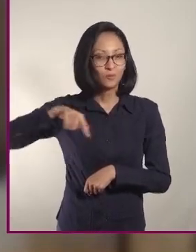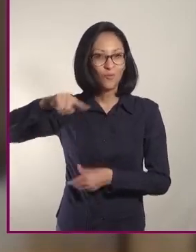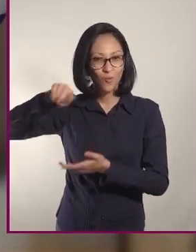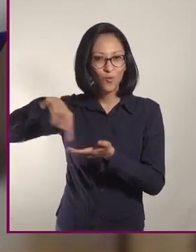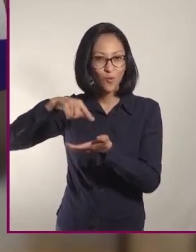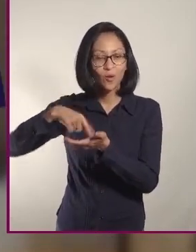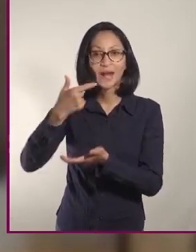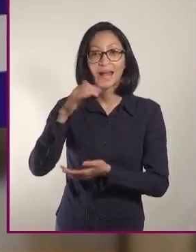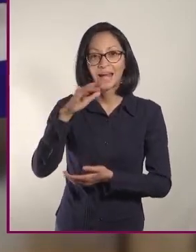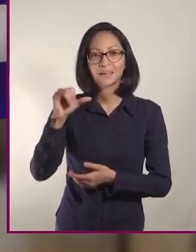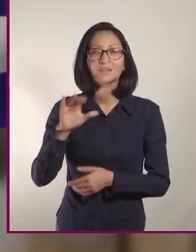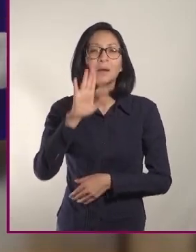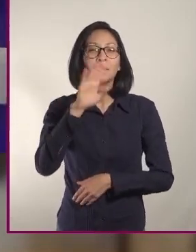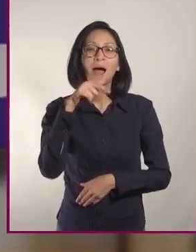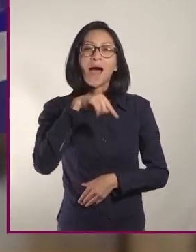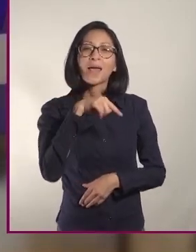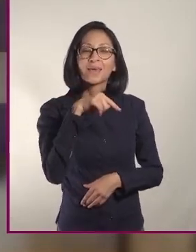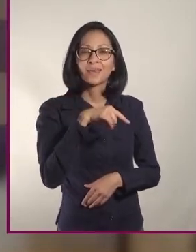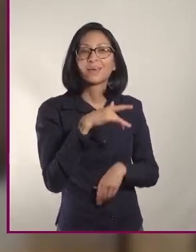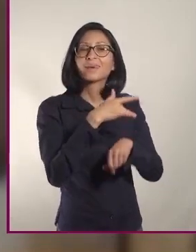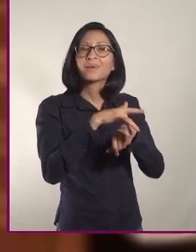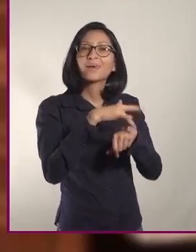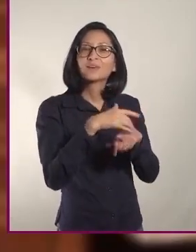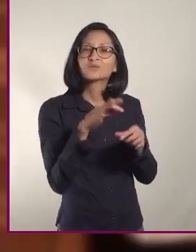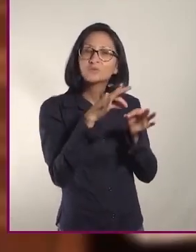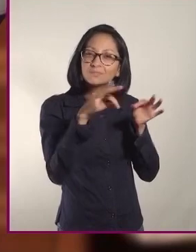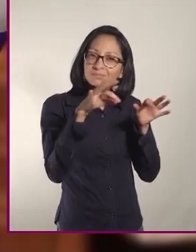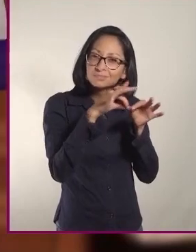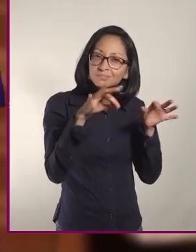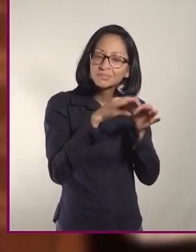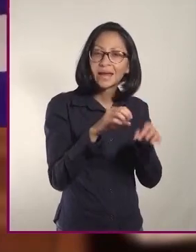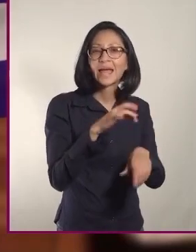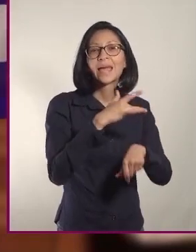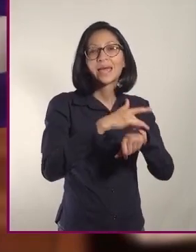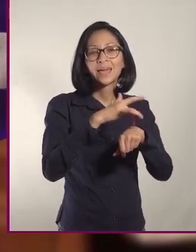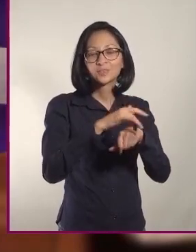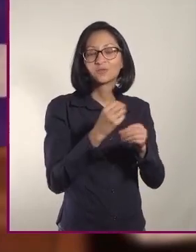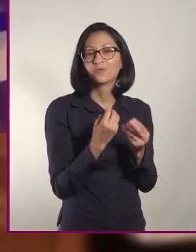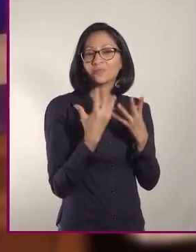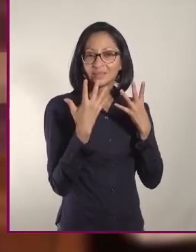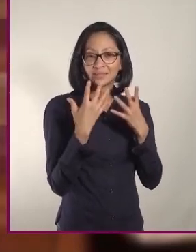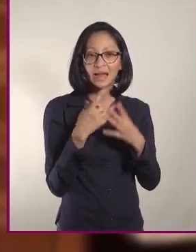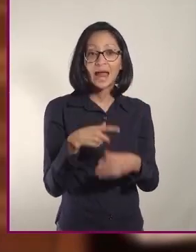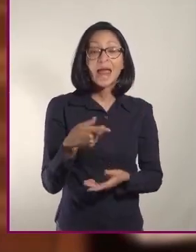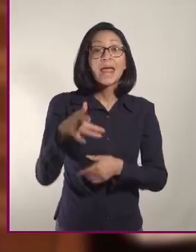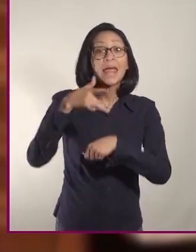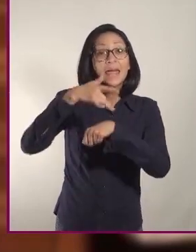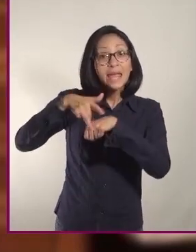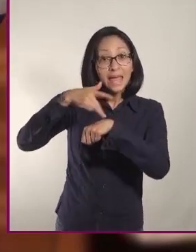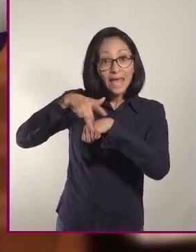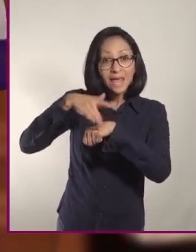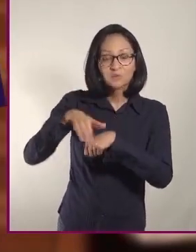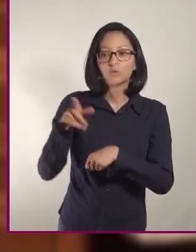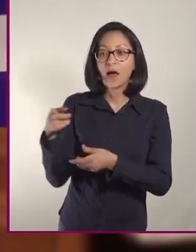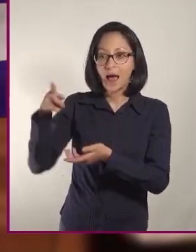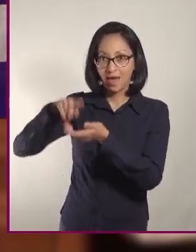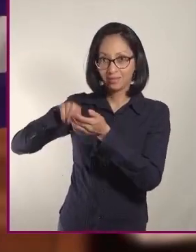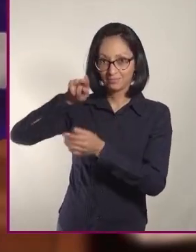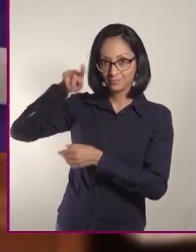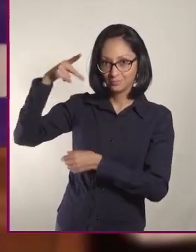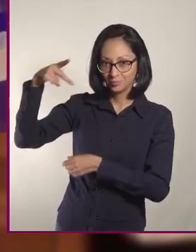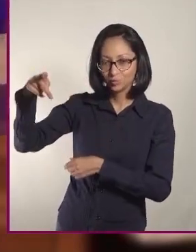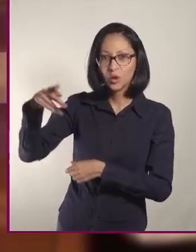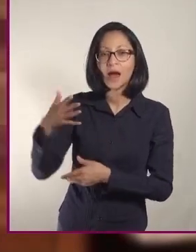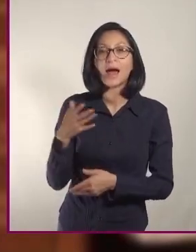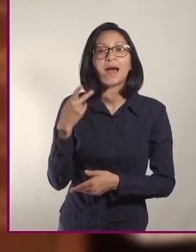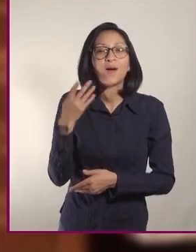el queso fresco o el queso Oaxaca. El queso feta se hace de leche de oveja fermentada en salmuera. Este